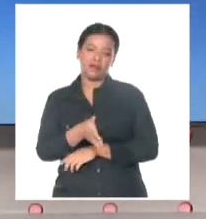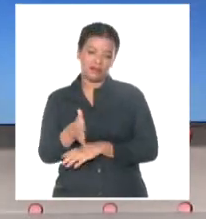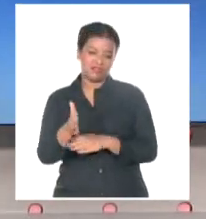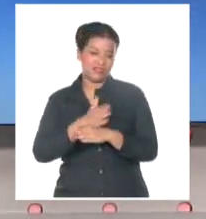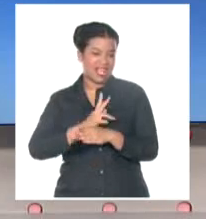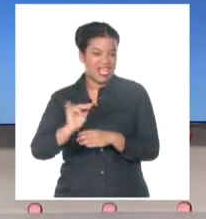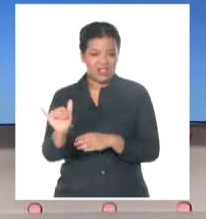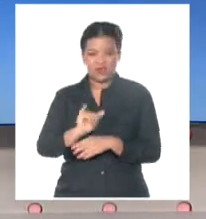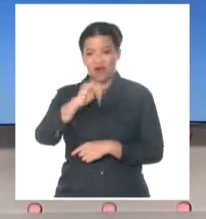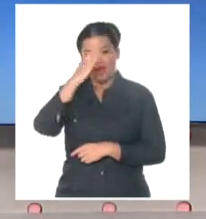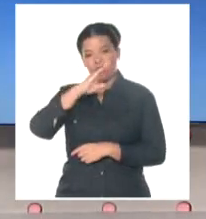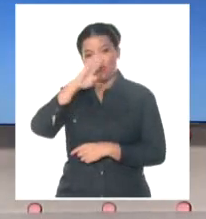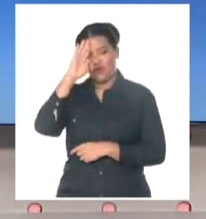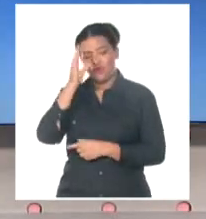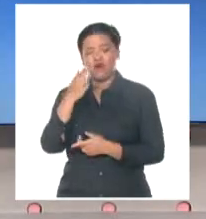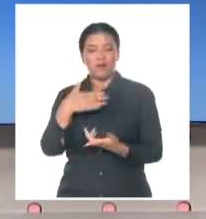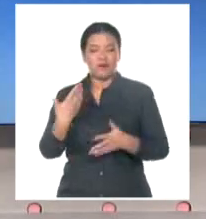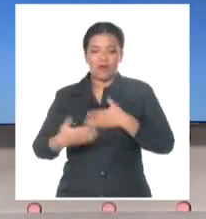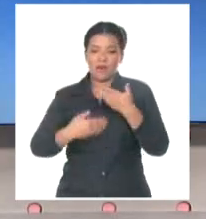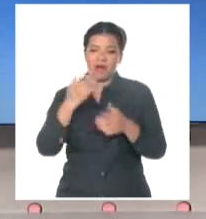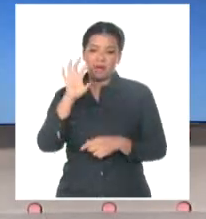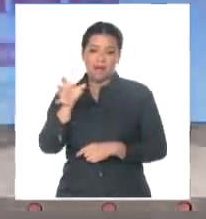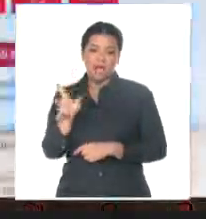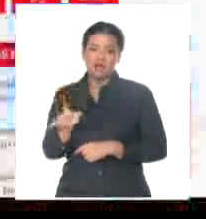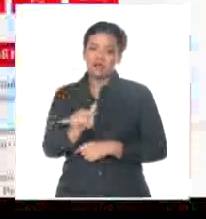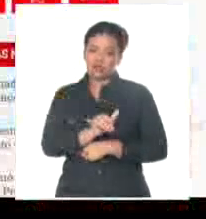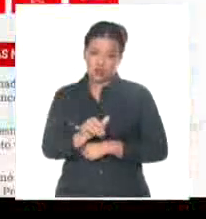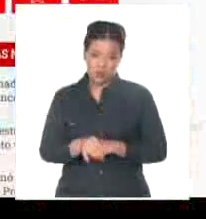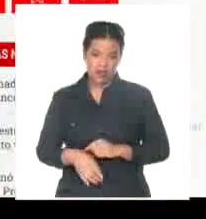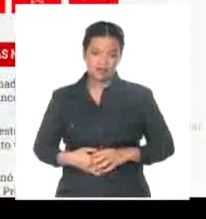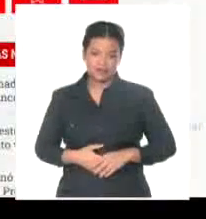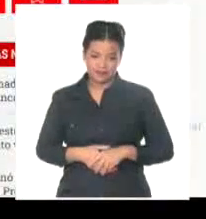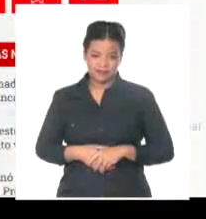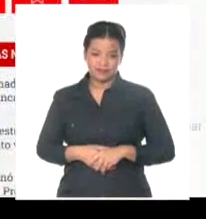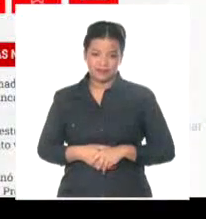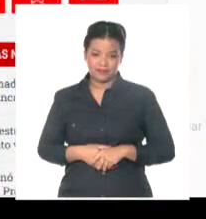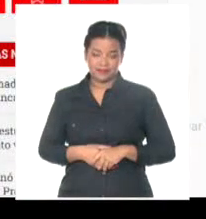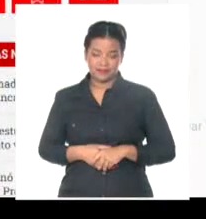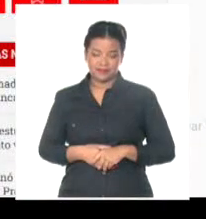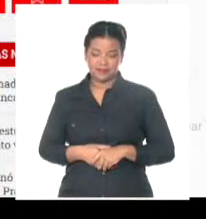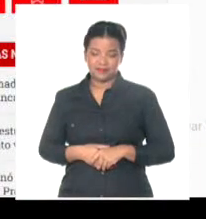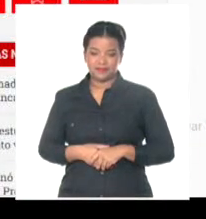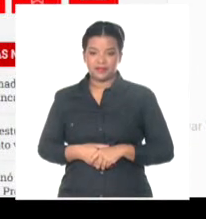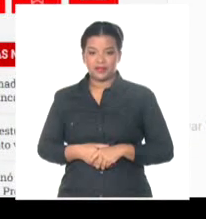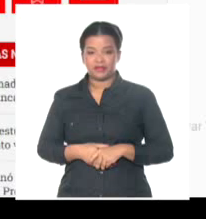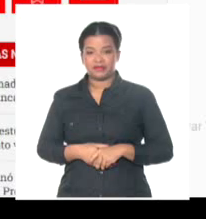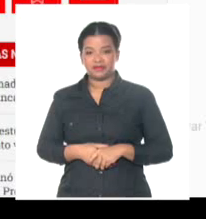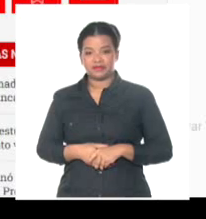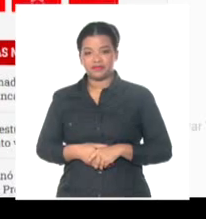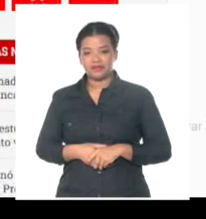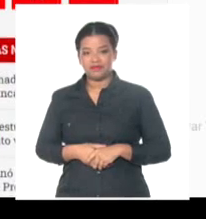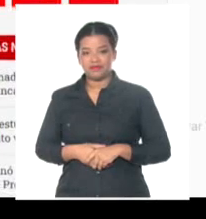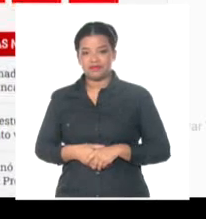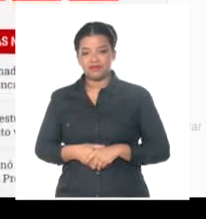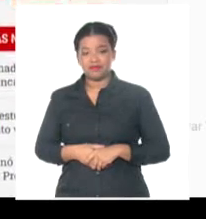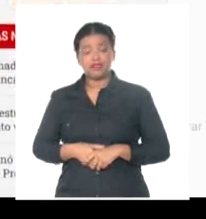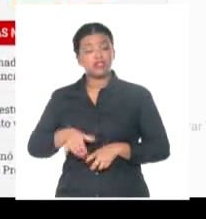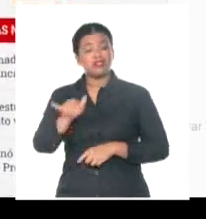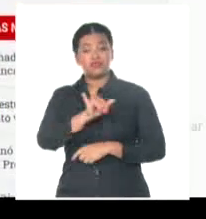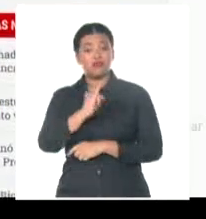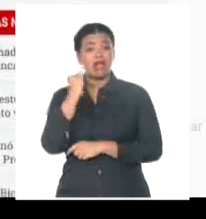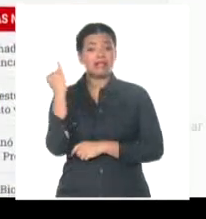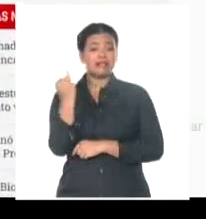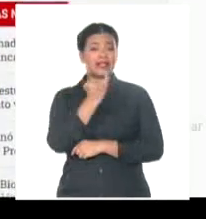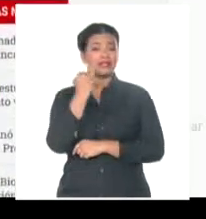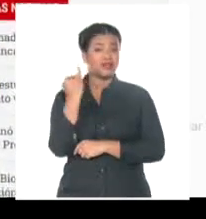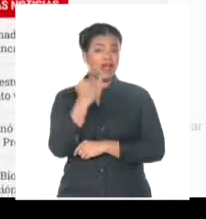ocurrido entre personas que podemos ser, por ejemplo, usted, yo. Imagínese en la práctica internacional los